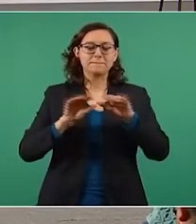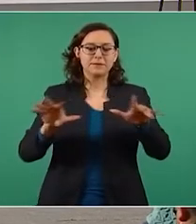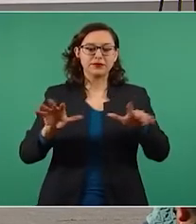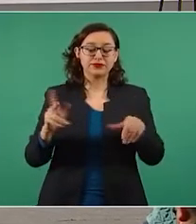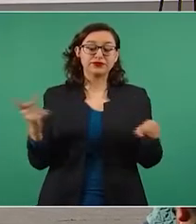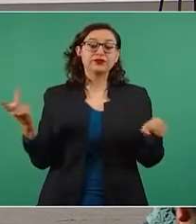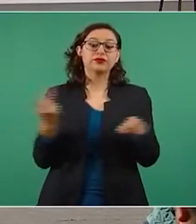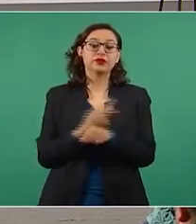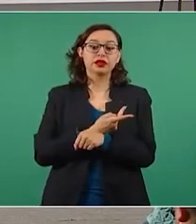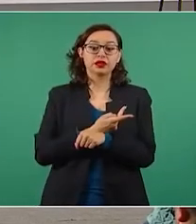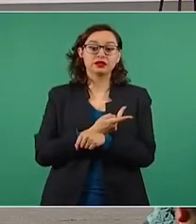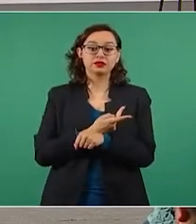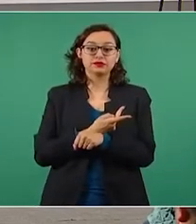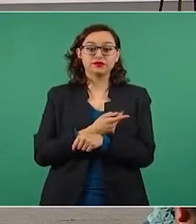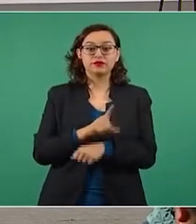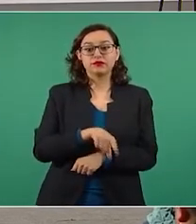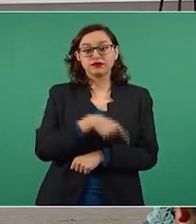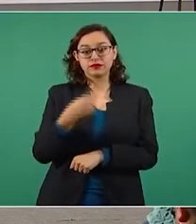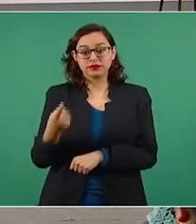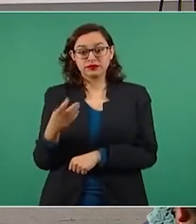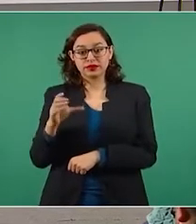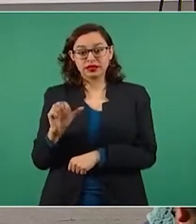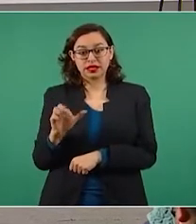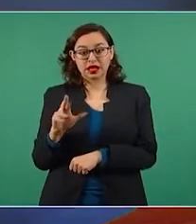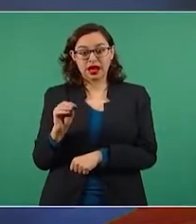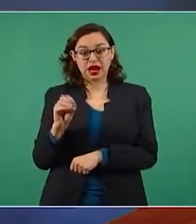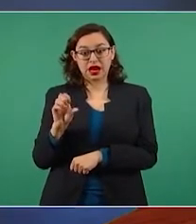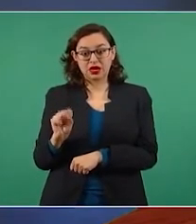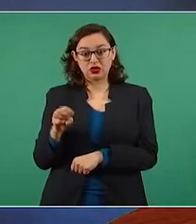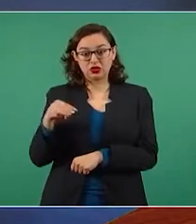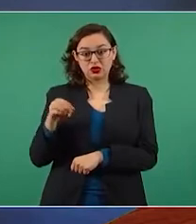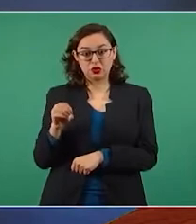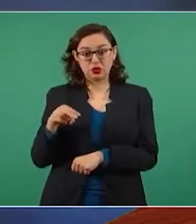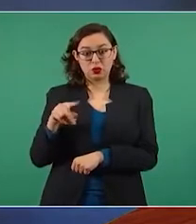Salvador García Soto fue de Carlos Montesinos y él dice,